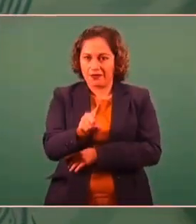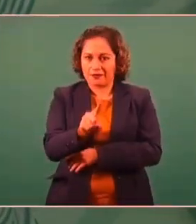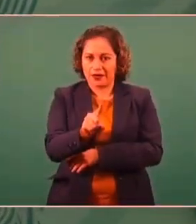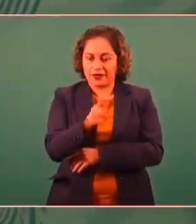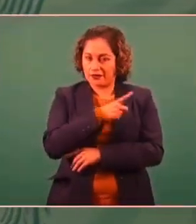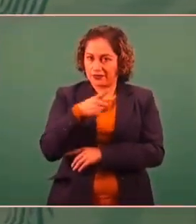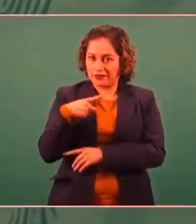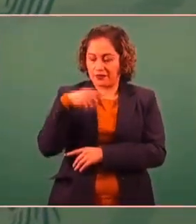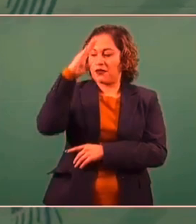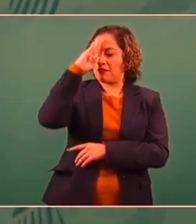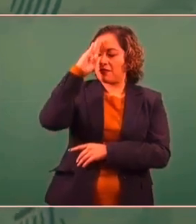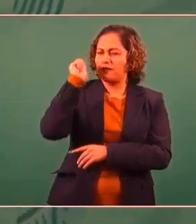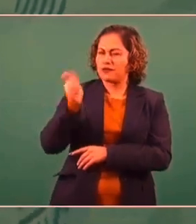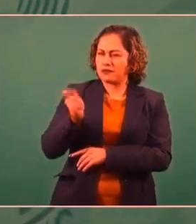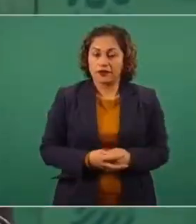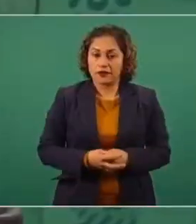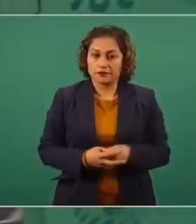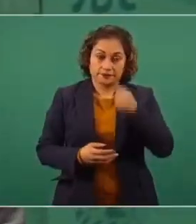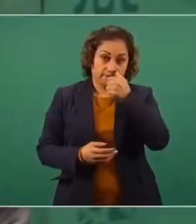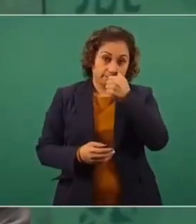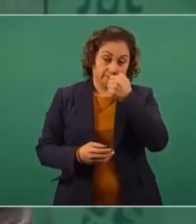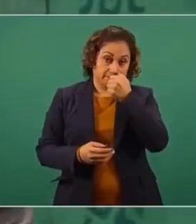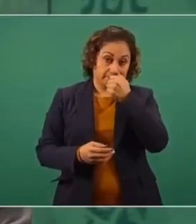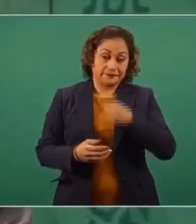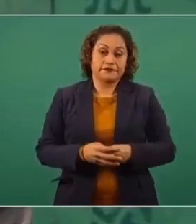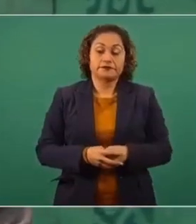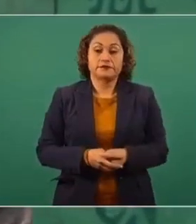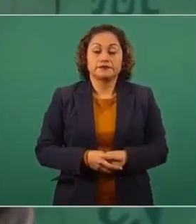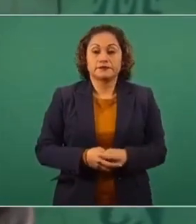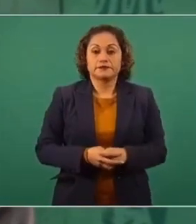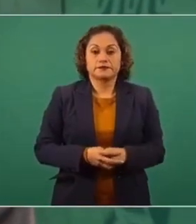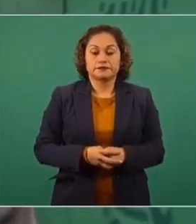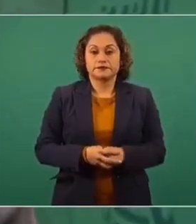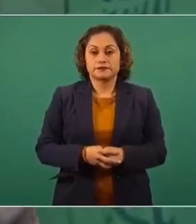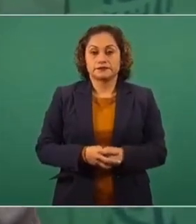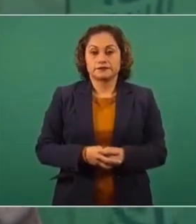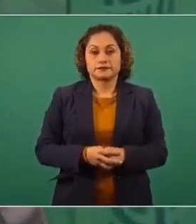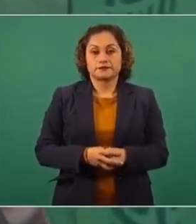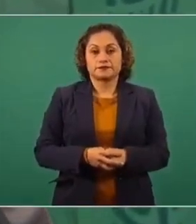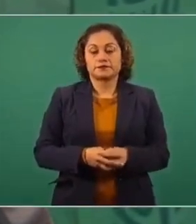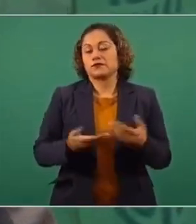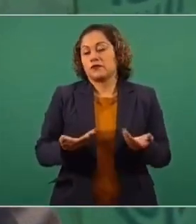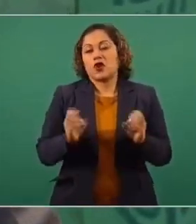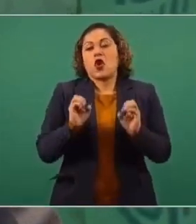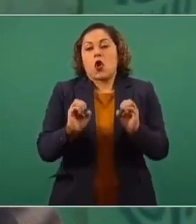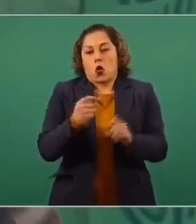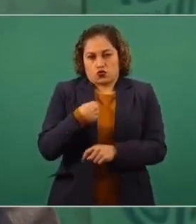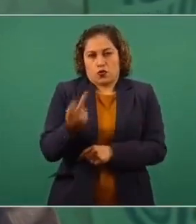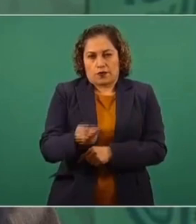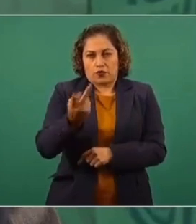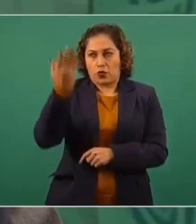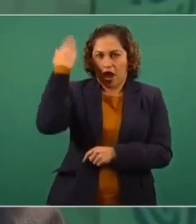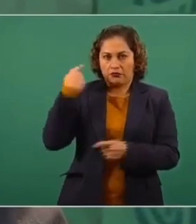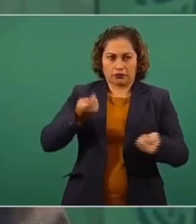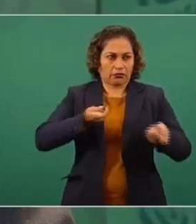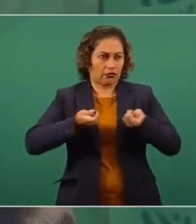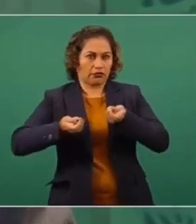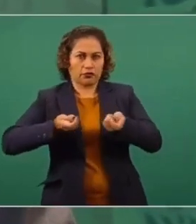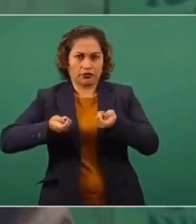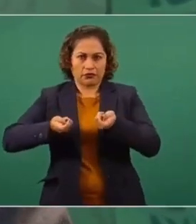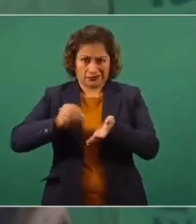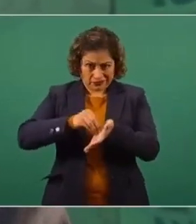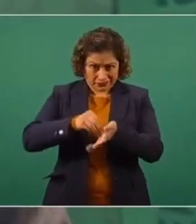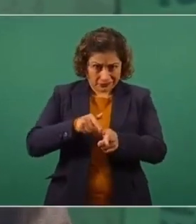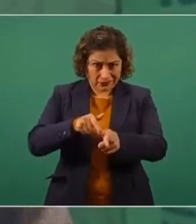existo porque dudo, porque vamos a seguir siendo objeto de manipulación, por